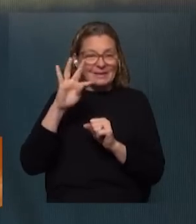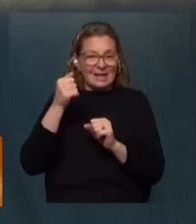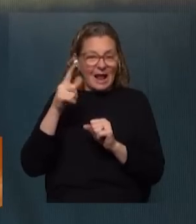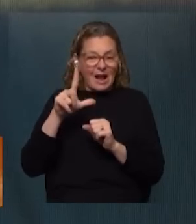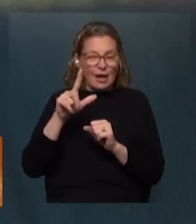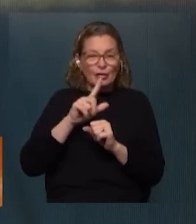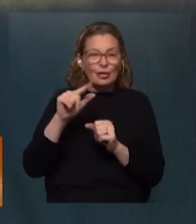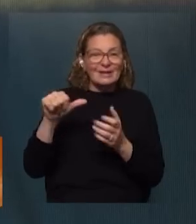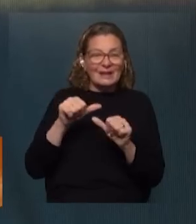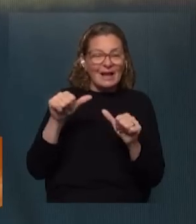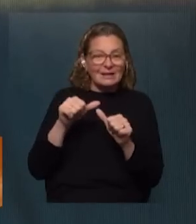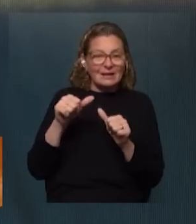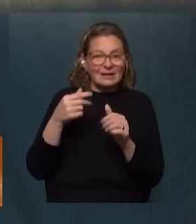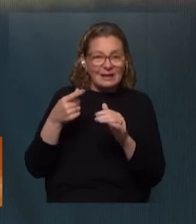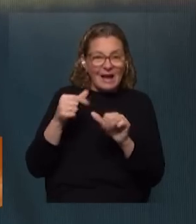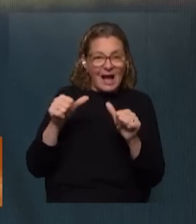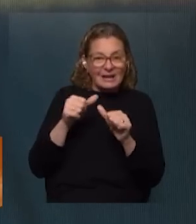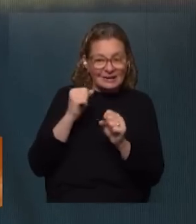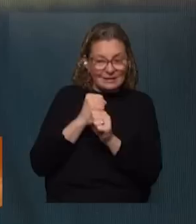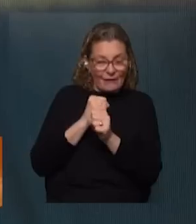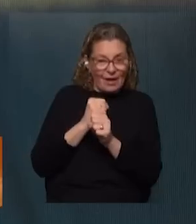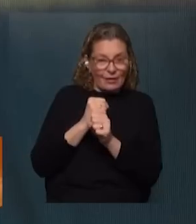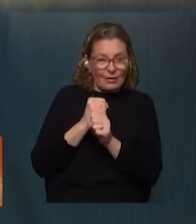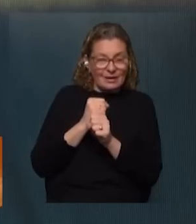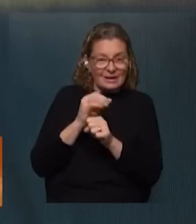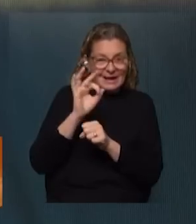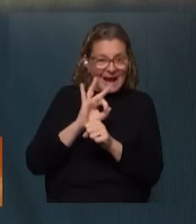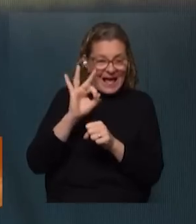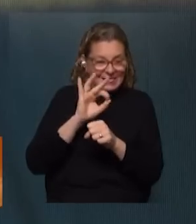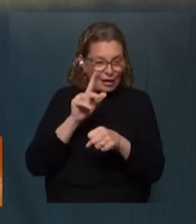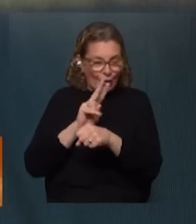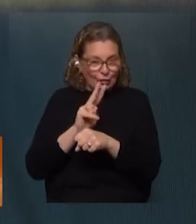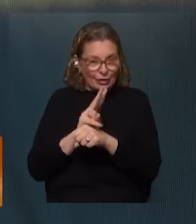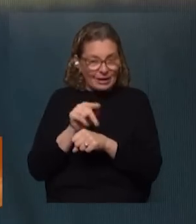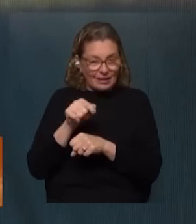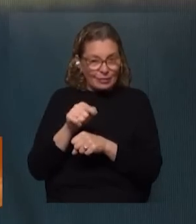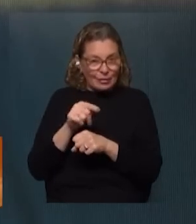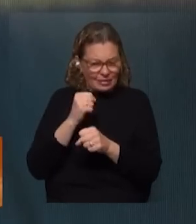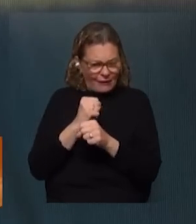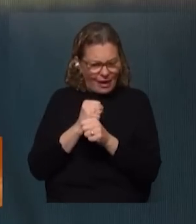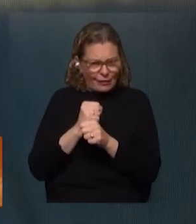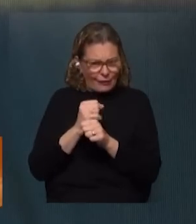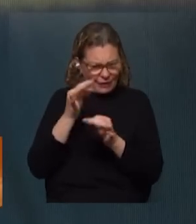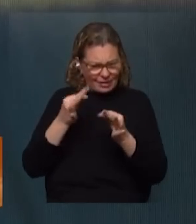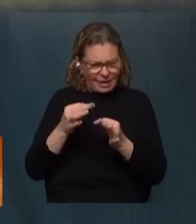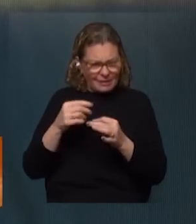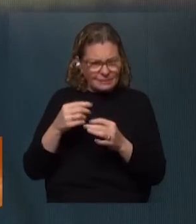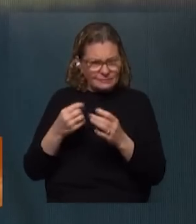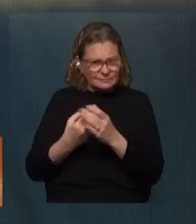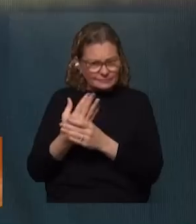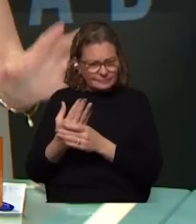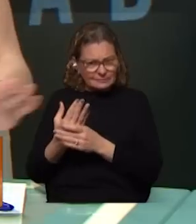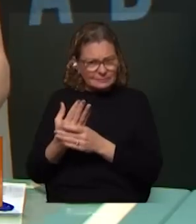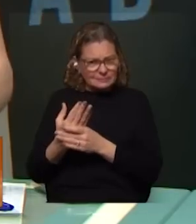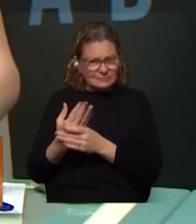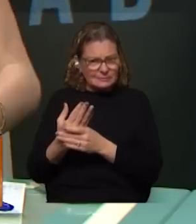hacen a los efectos de que se generen puestos de empleo ahora nadie controla que esos puestos realmente se generen de hecho se pierden a